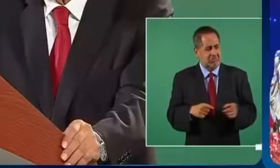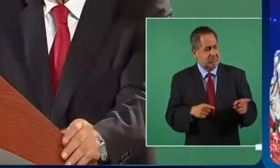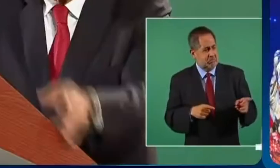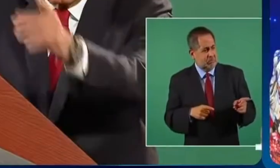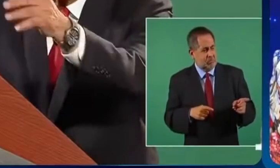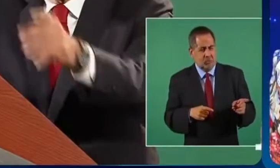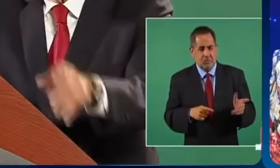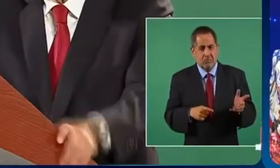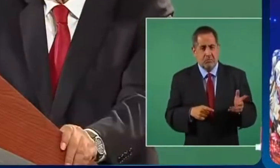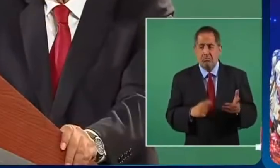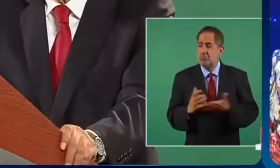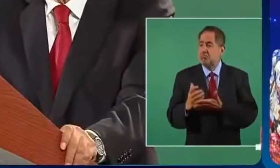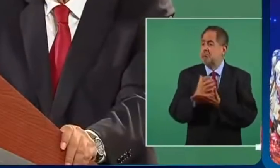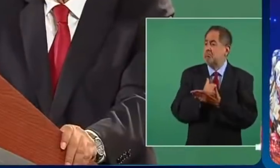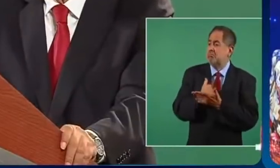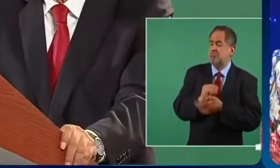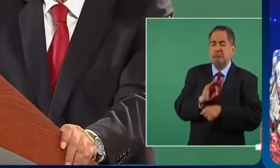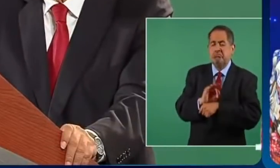de esa forma